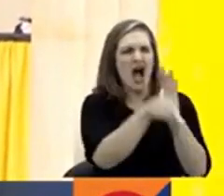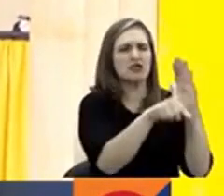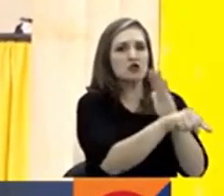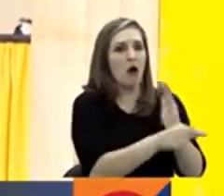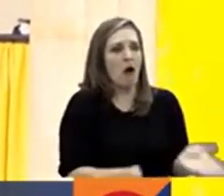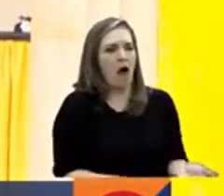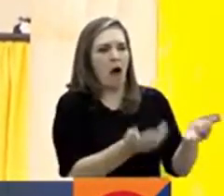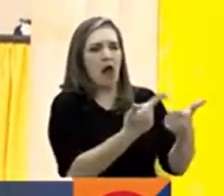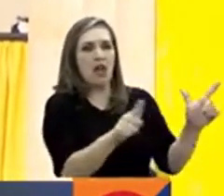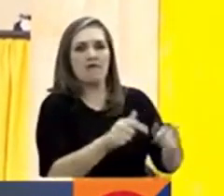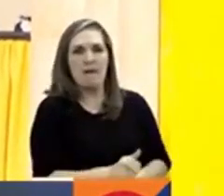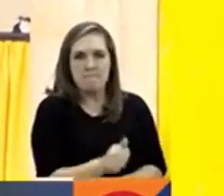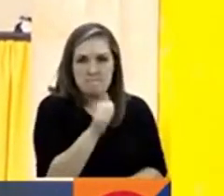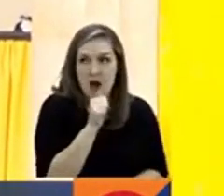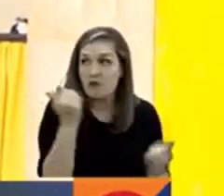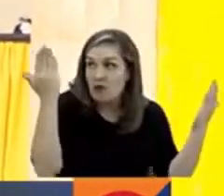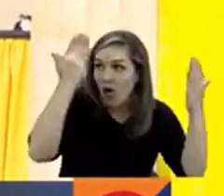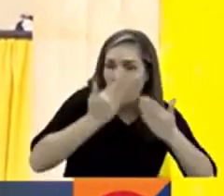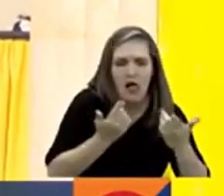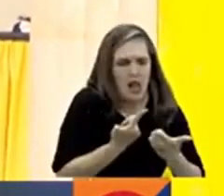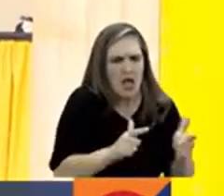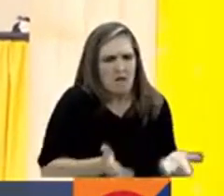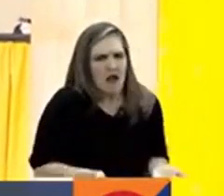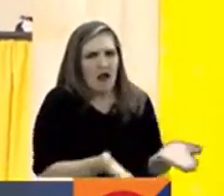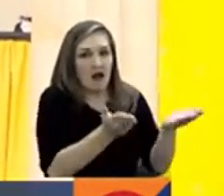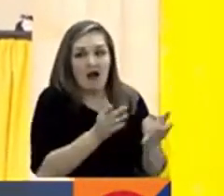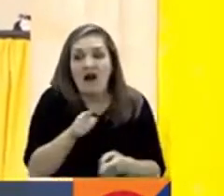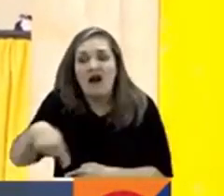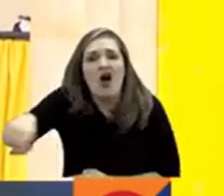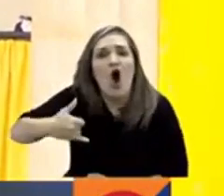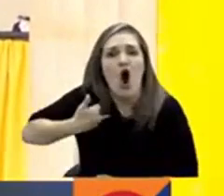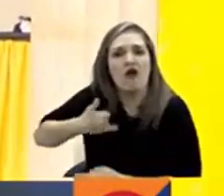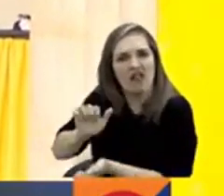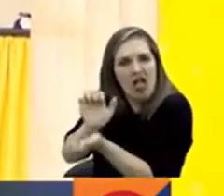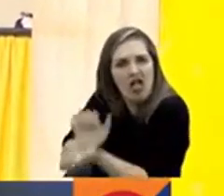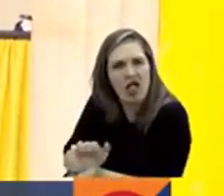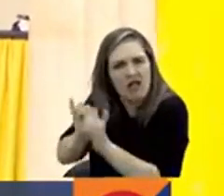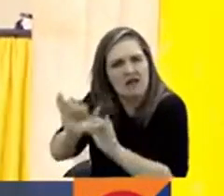los mafiosos, pero no sueltan a nuestra juventud.